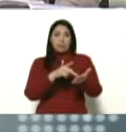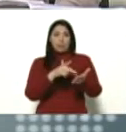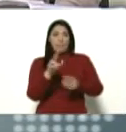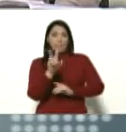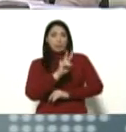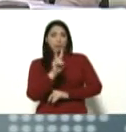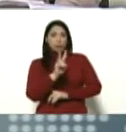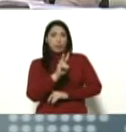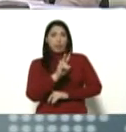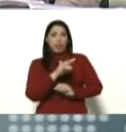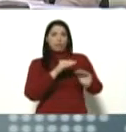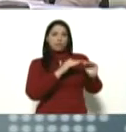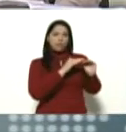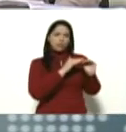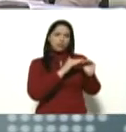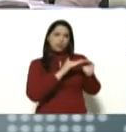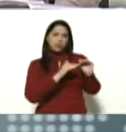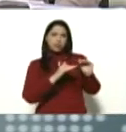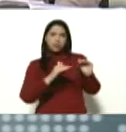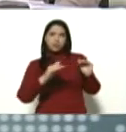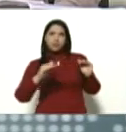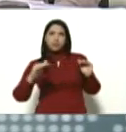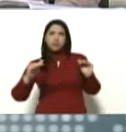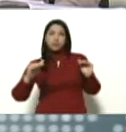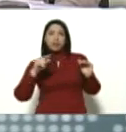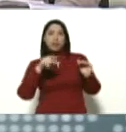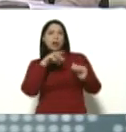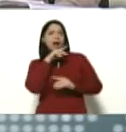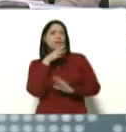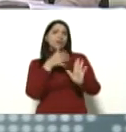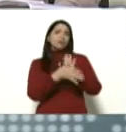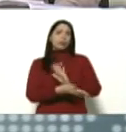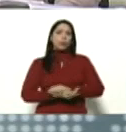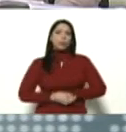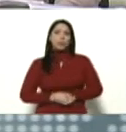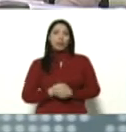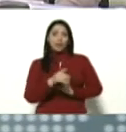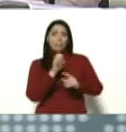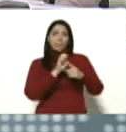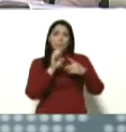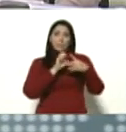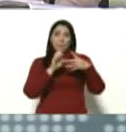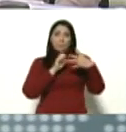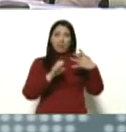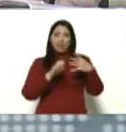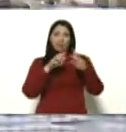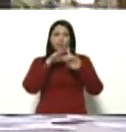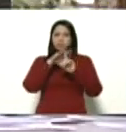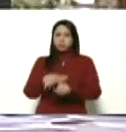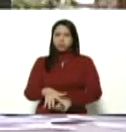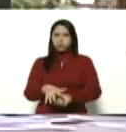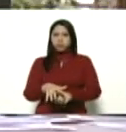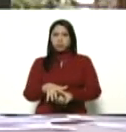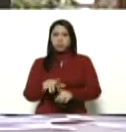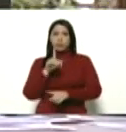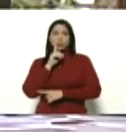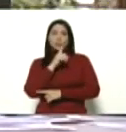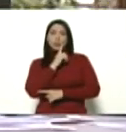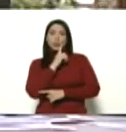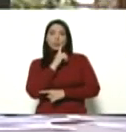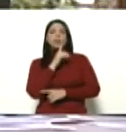de aplanamiento de su curva. Ellos hablan de que se trata de una estrategia de supresión, así se llama